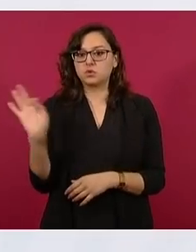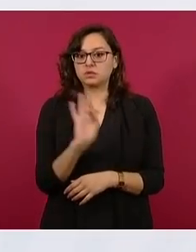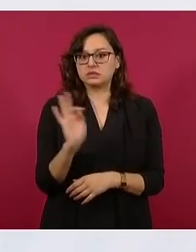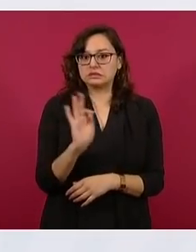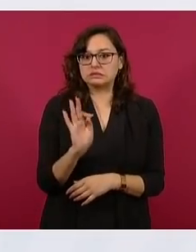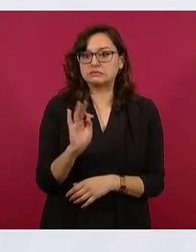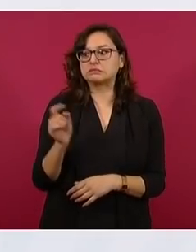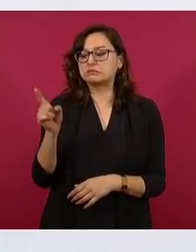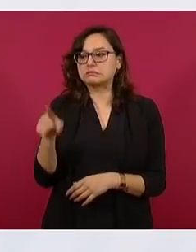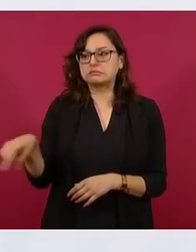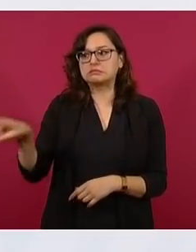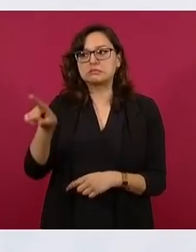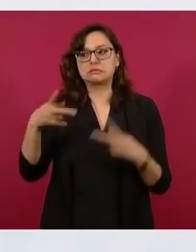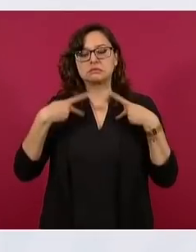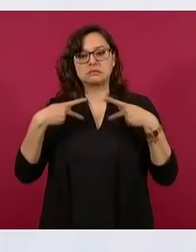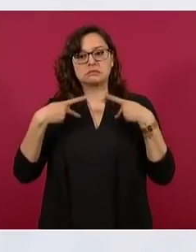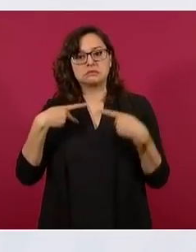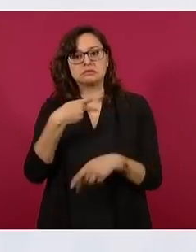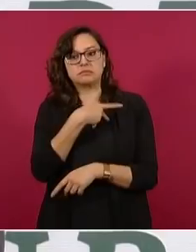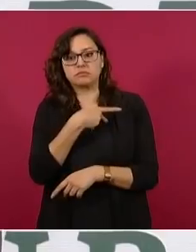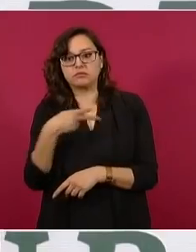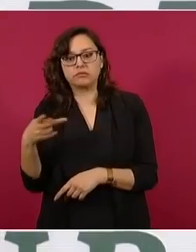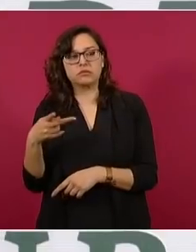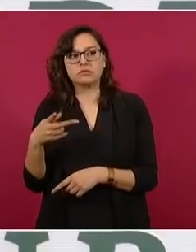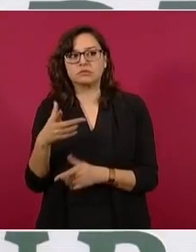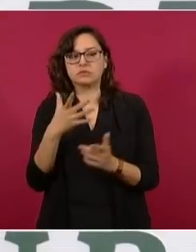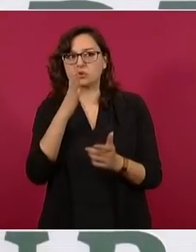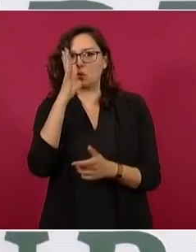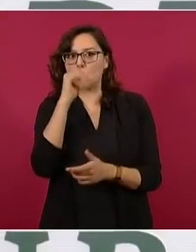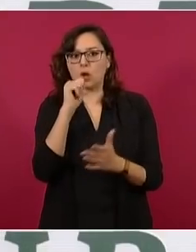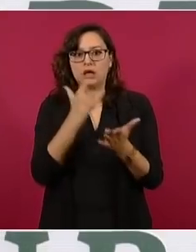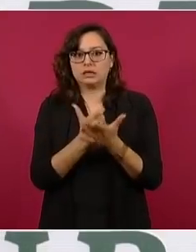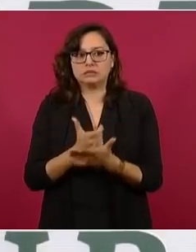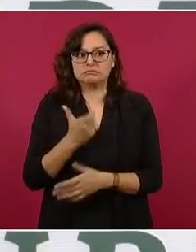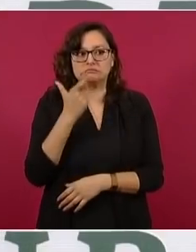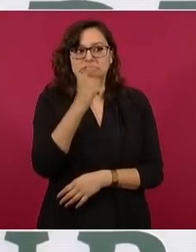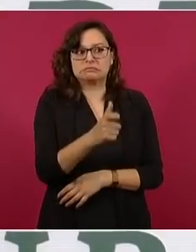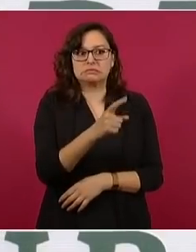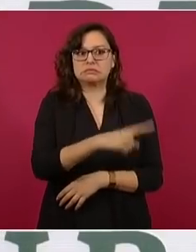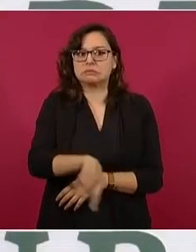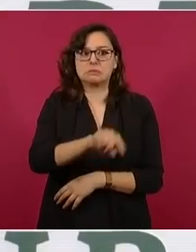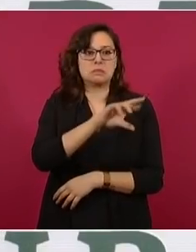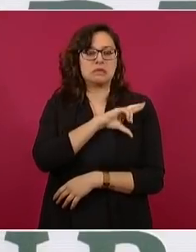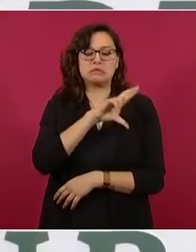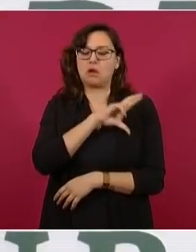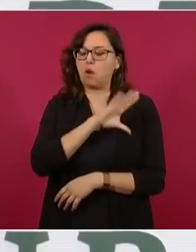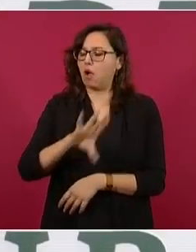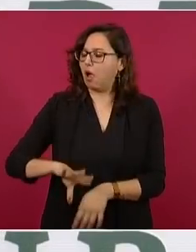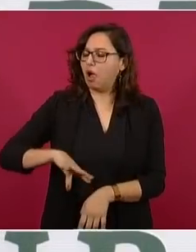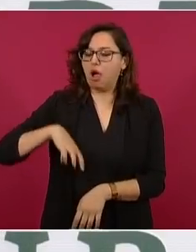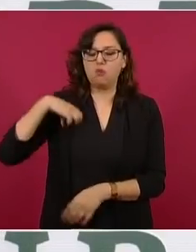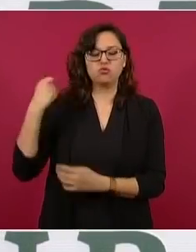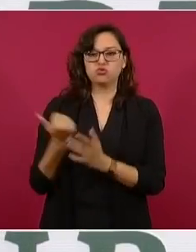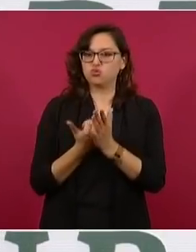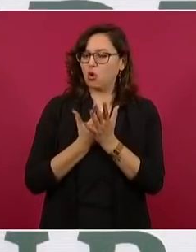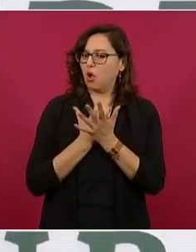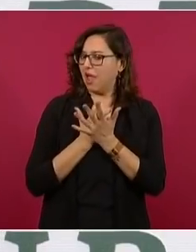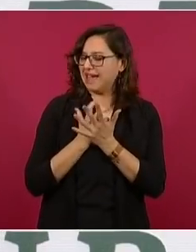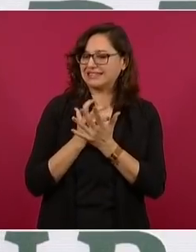recibo de la luz si continuara imperando el afán empresarial